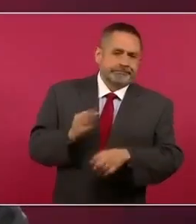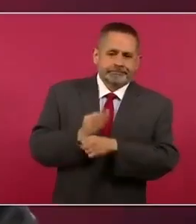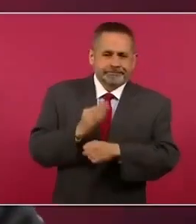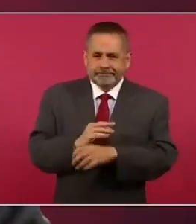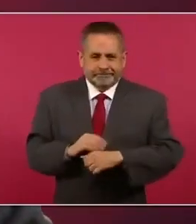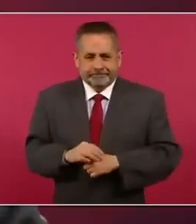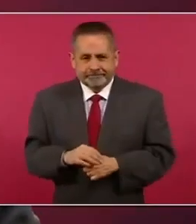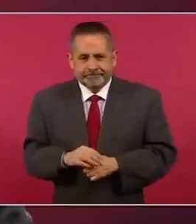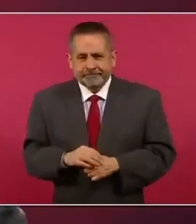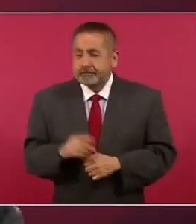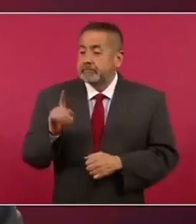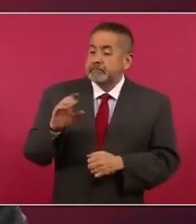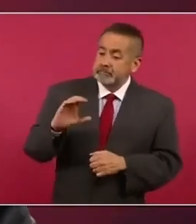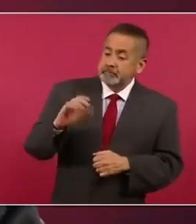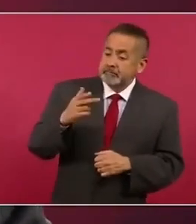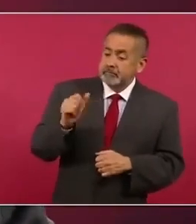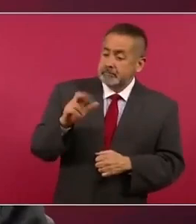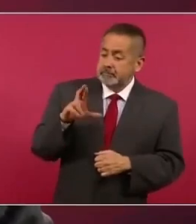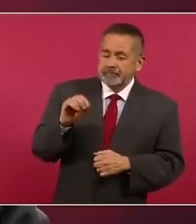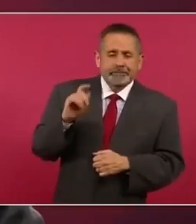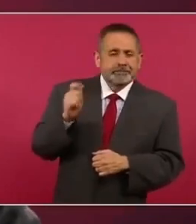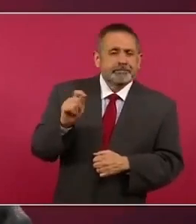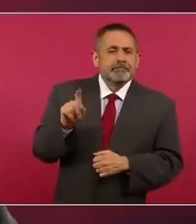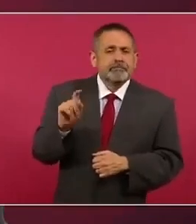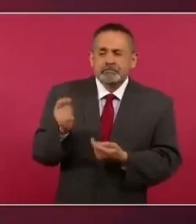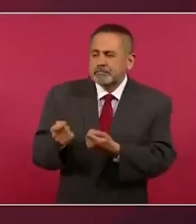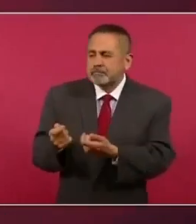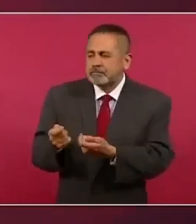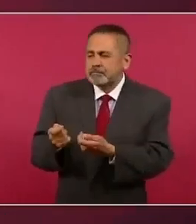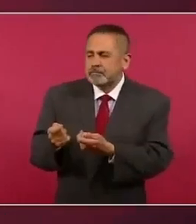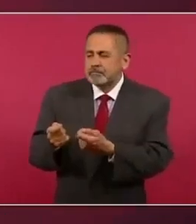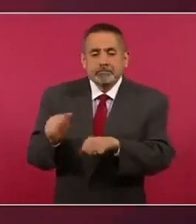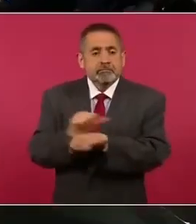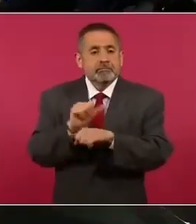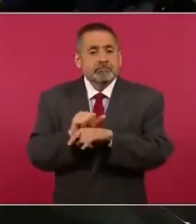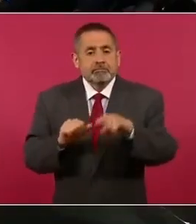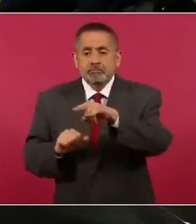encharcamientos que se iban los carros hasta el techo